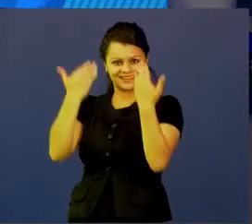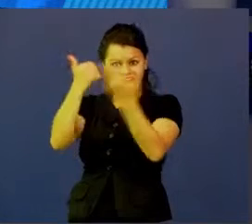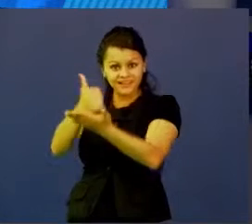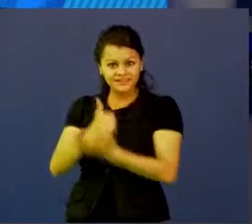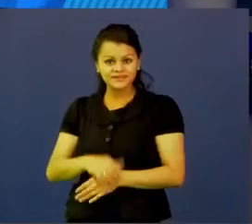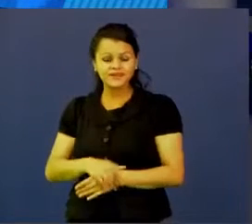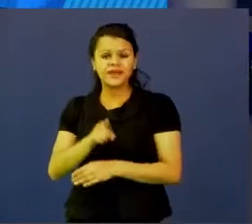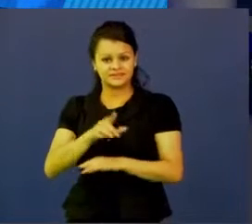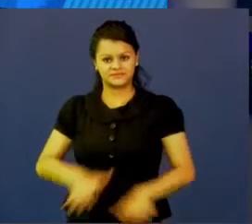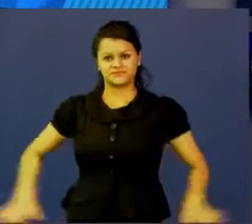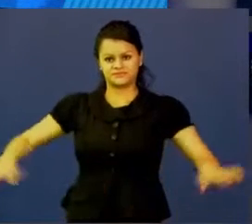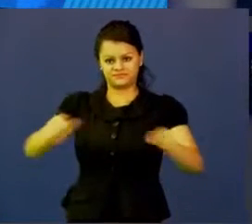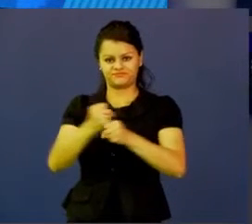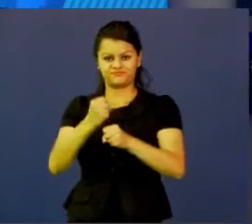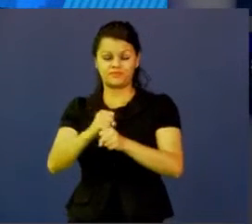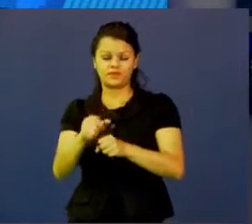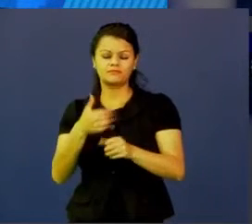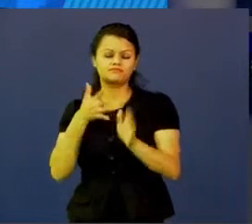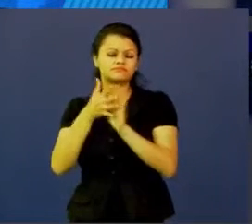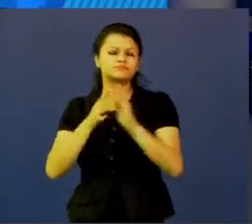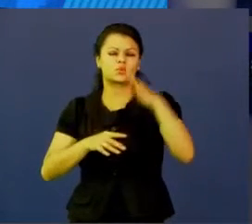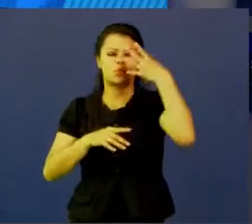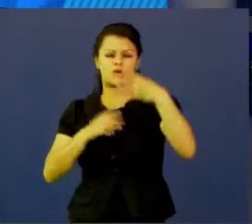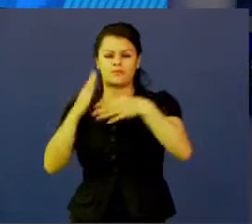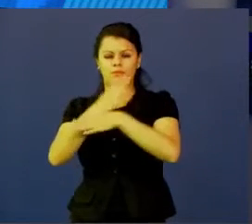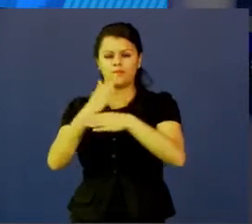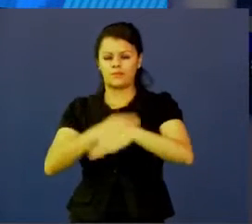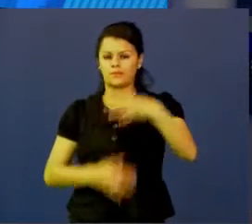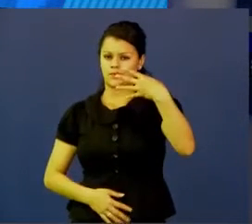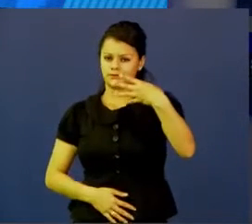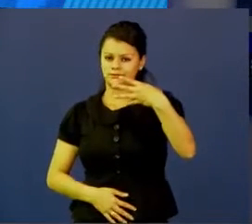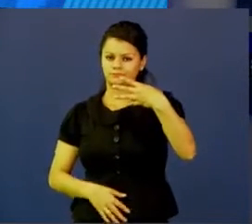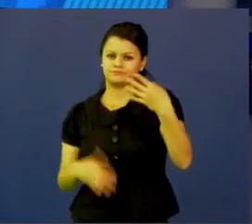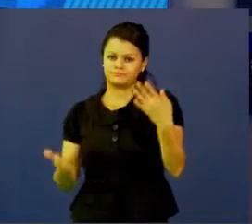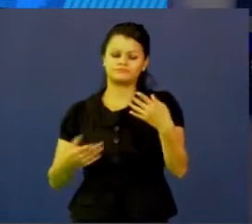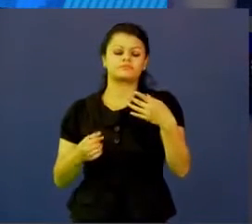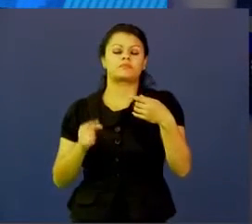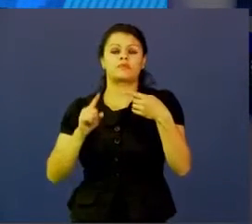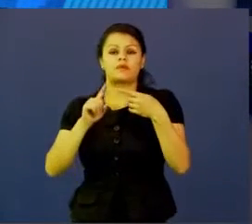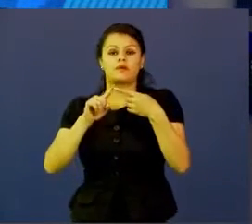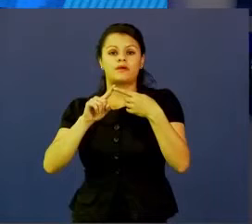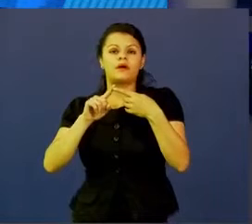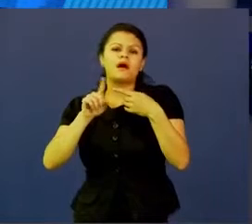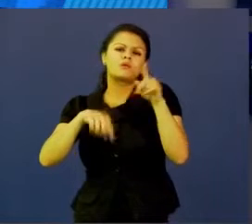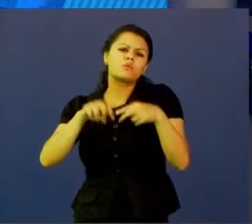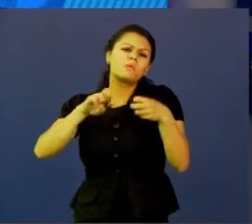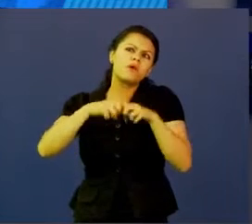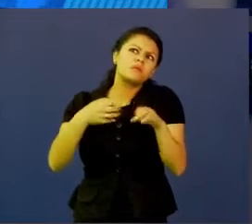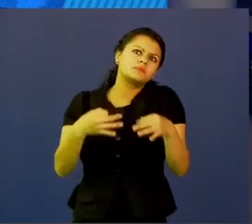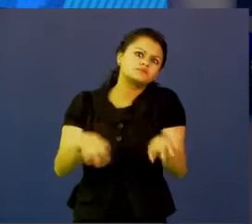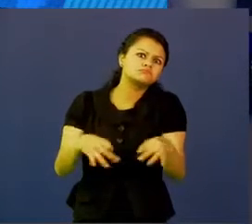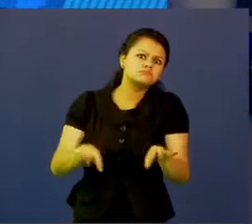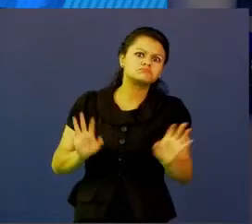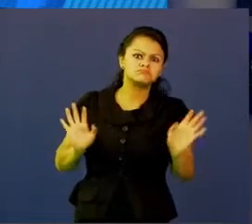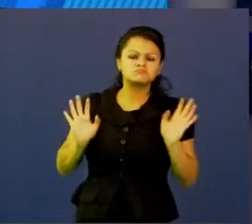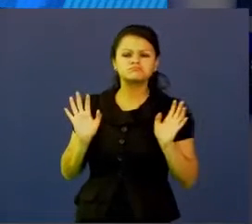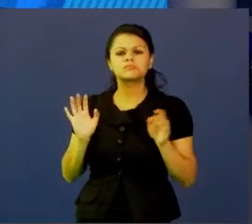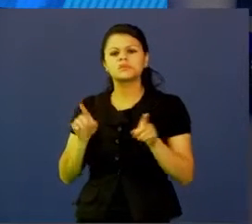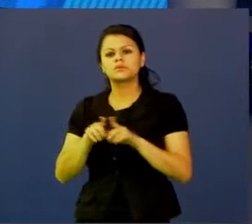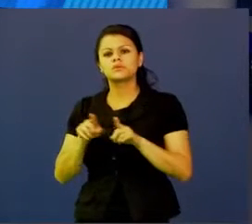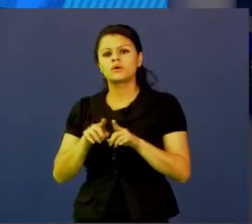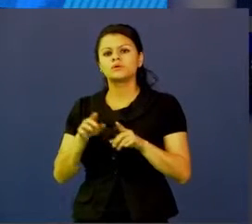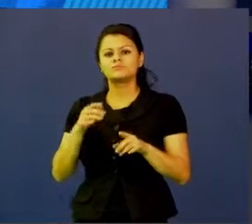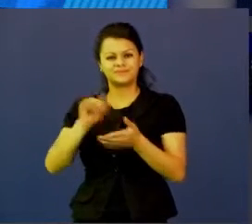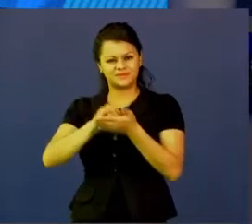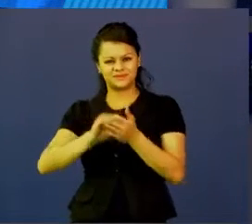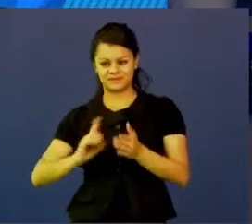habla que hay cuatro tipos de problemas, el problema, digamos, problemas simples, que son los que están a mano derecha